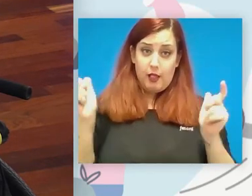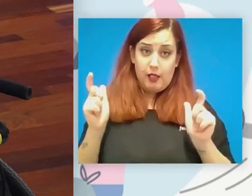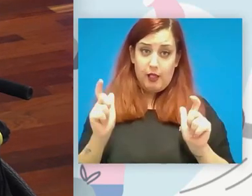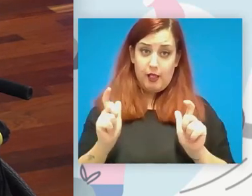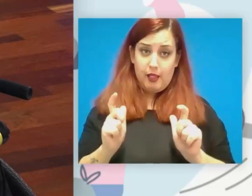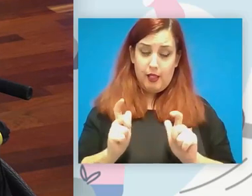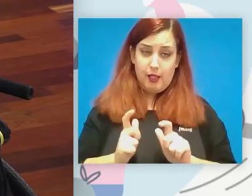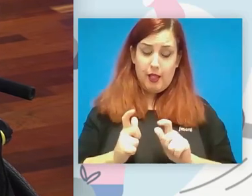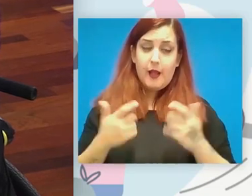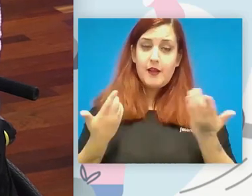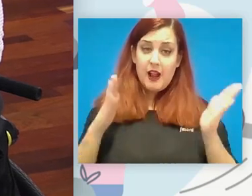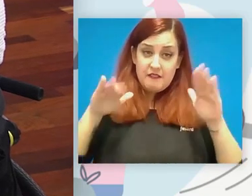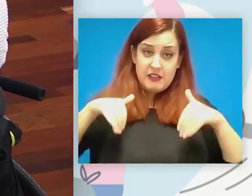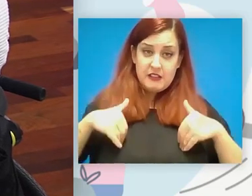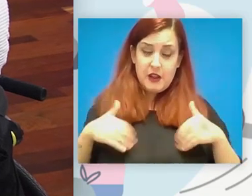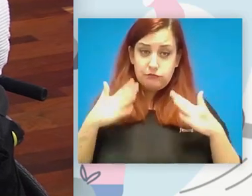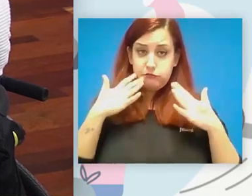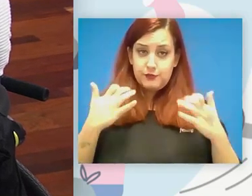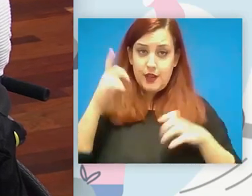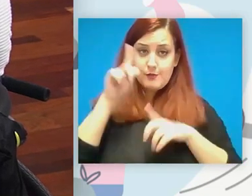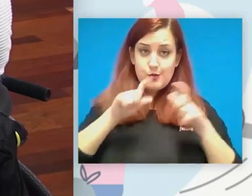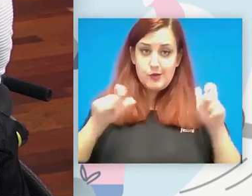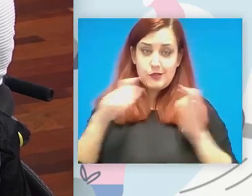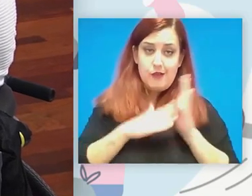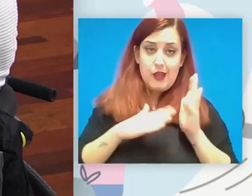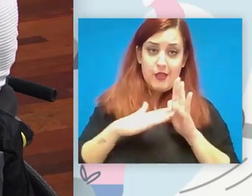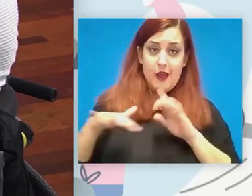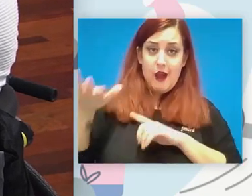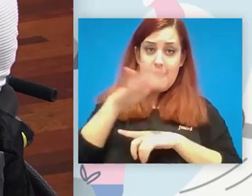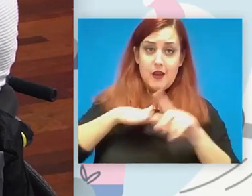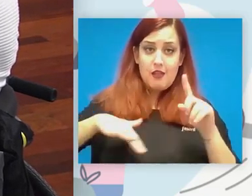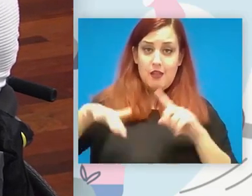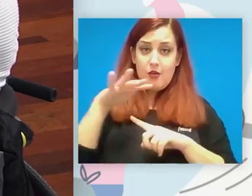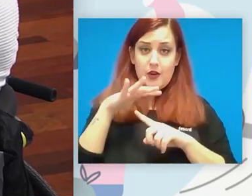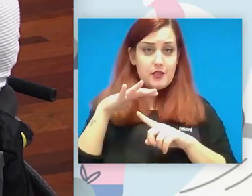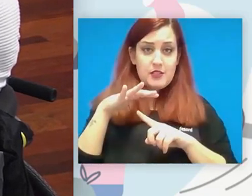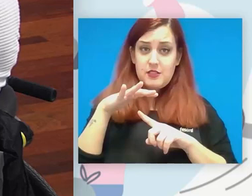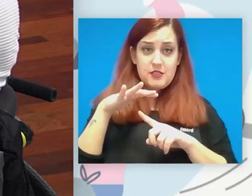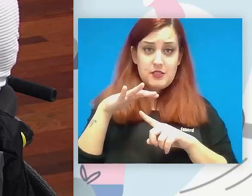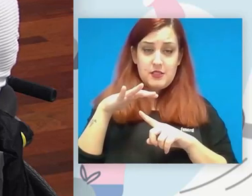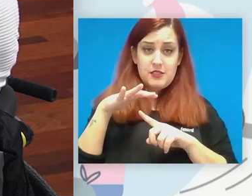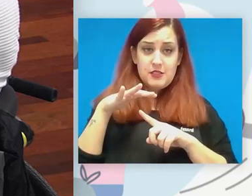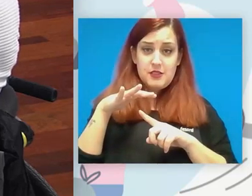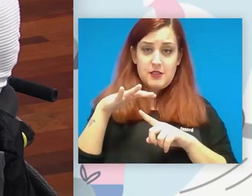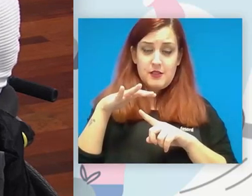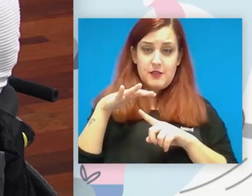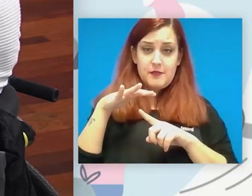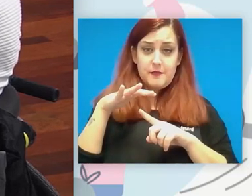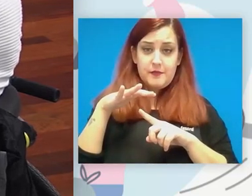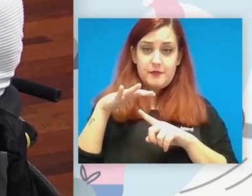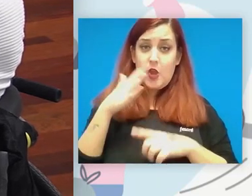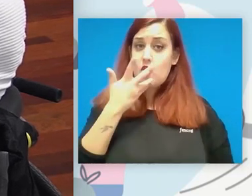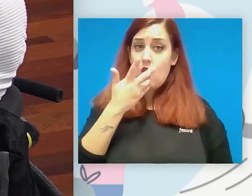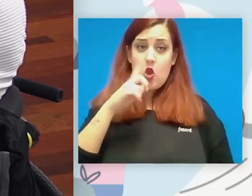lamentablemente la gente de Valencia y alrededores no nos llega a conocer así que